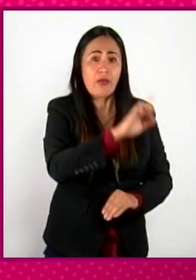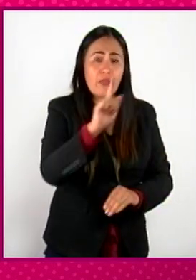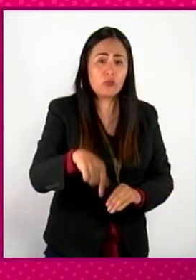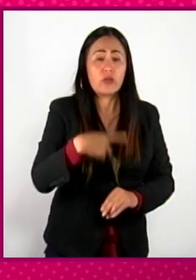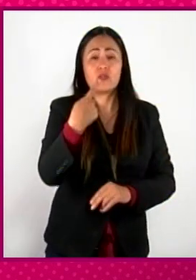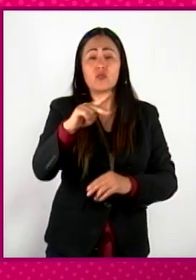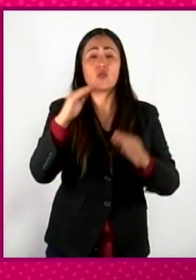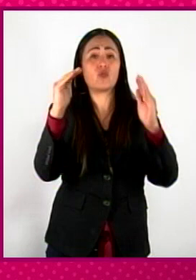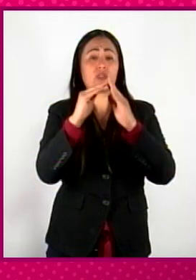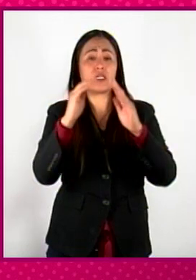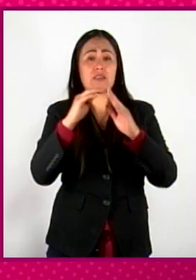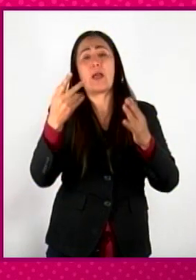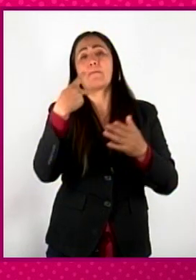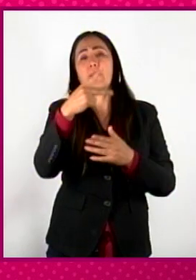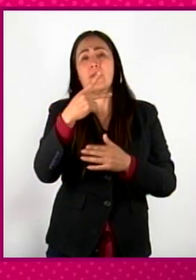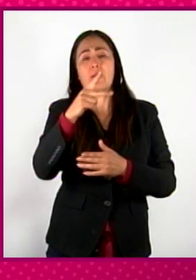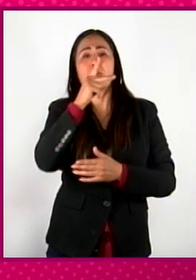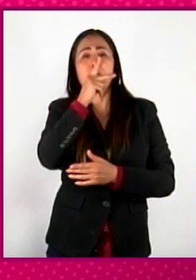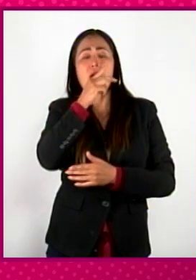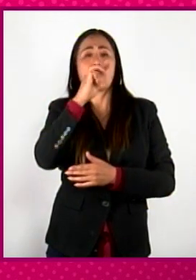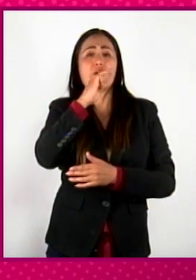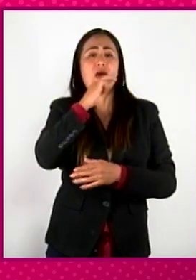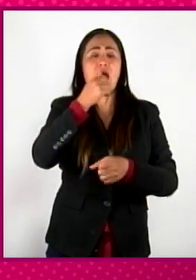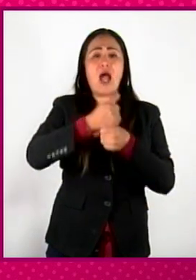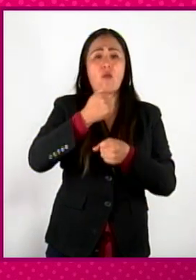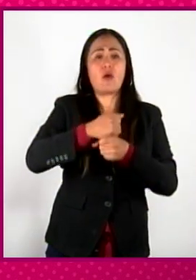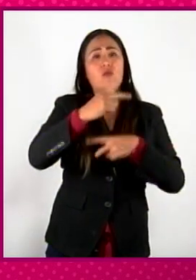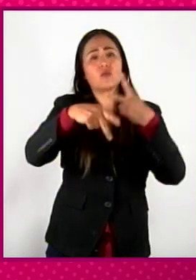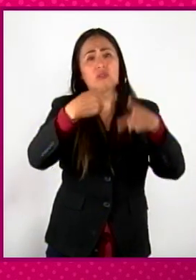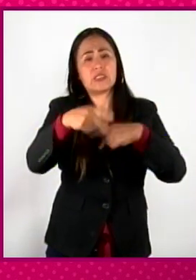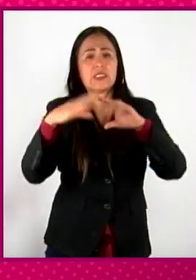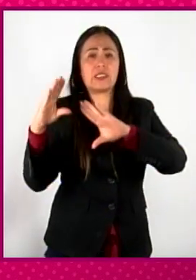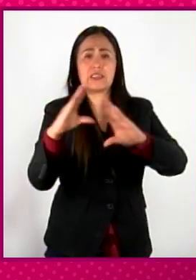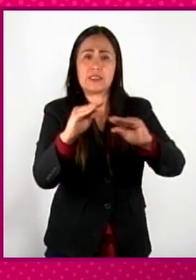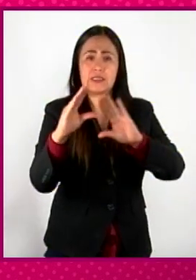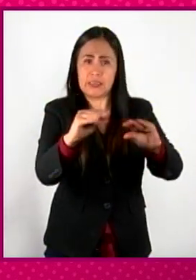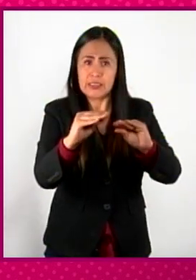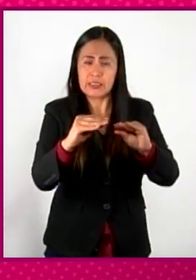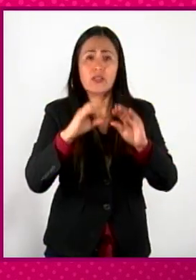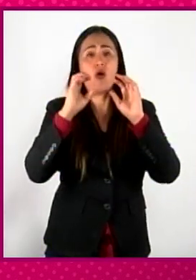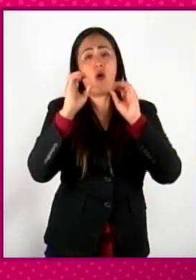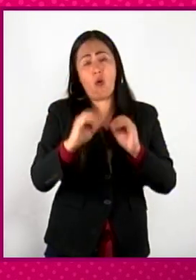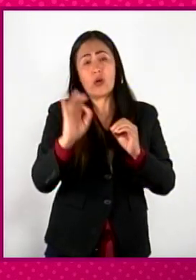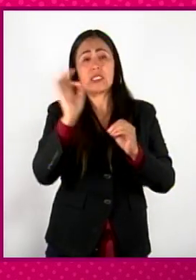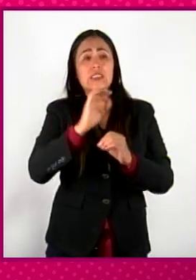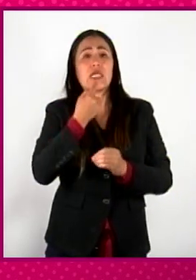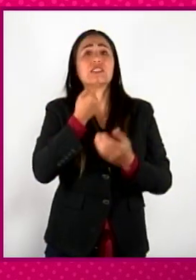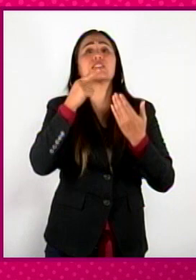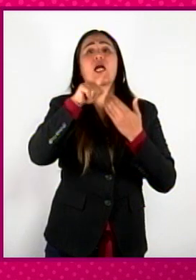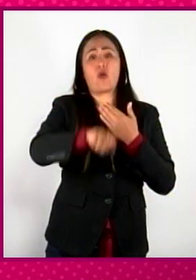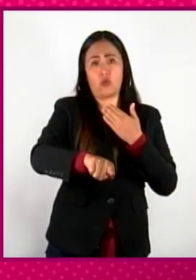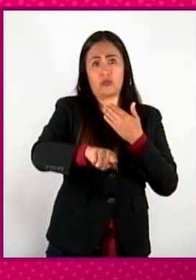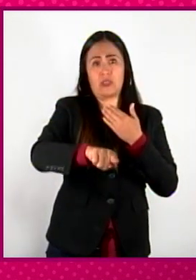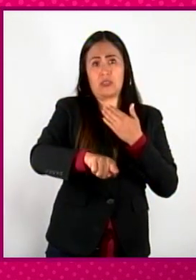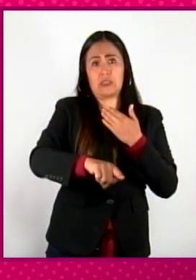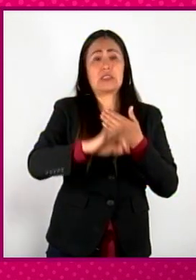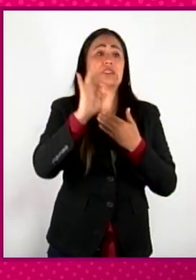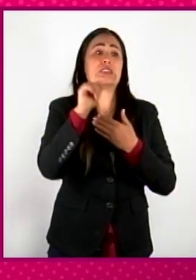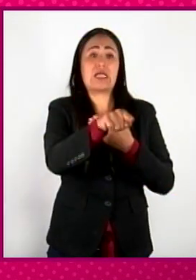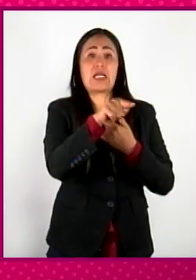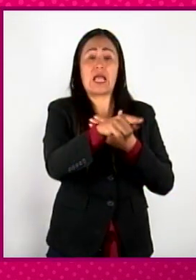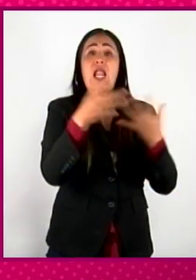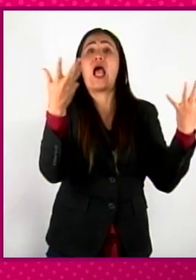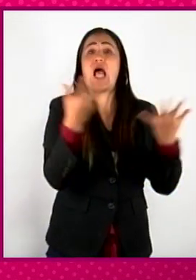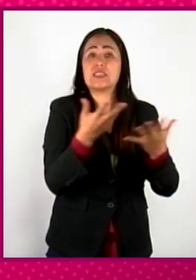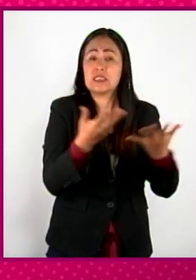a sus casas, enseñen a sus papás o a sus abuelos, o, en el peor de los casos, que los acusen, si es que reinciden, digamos, en